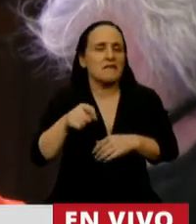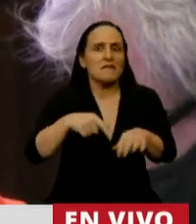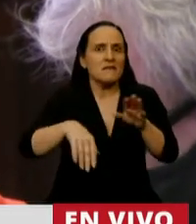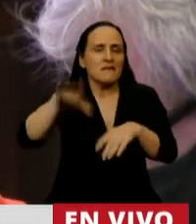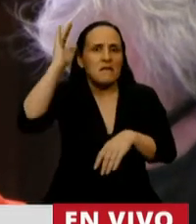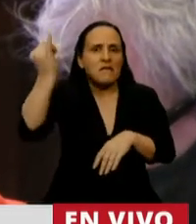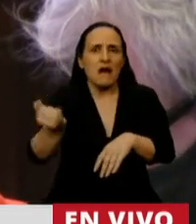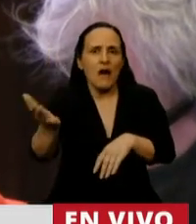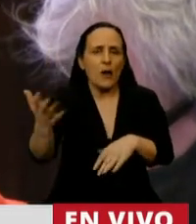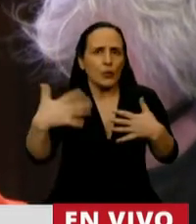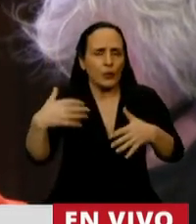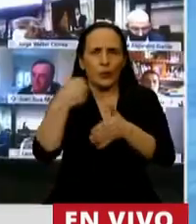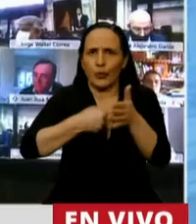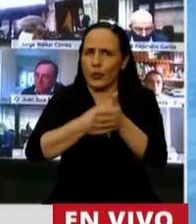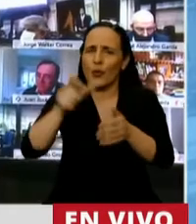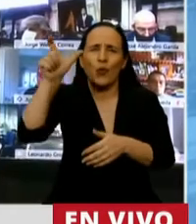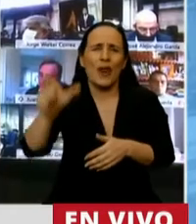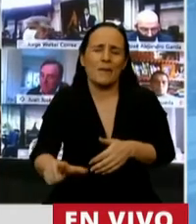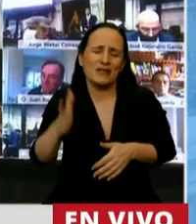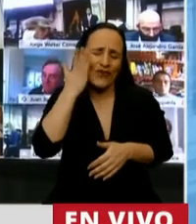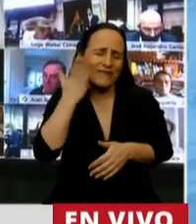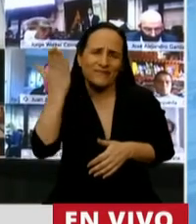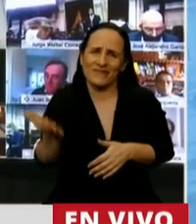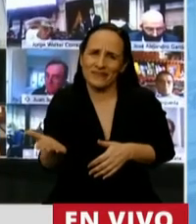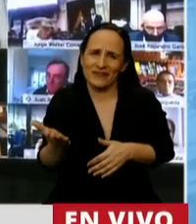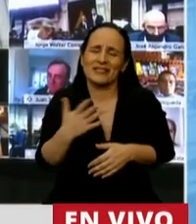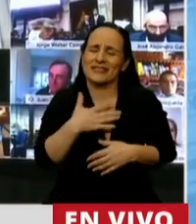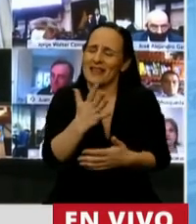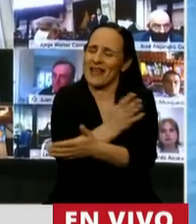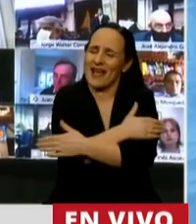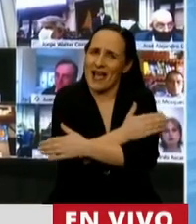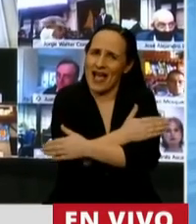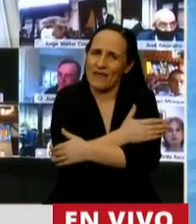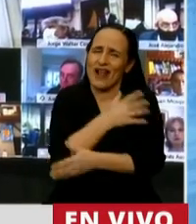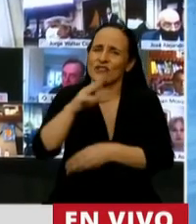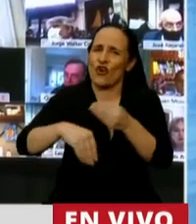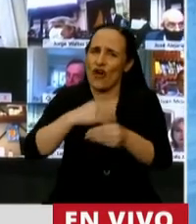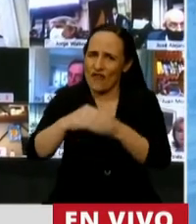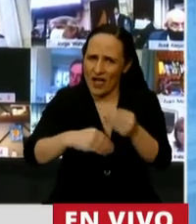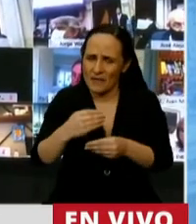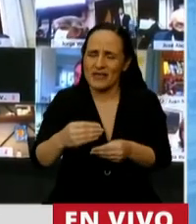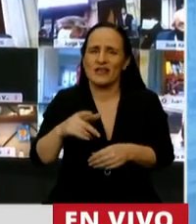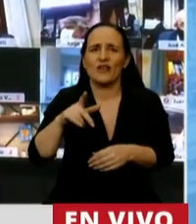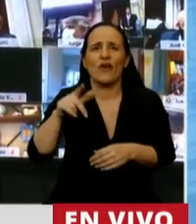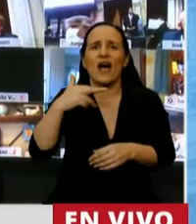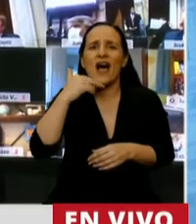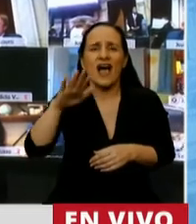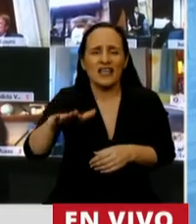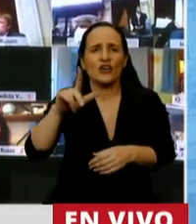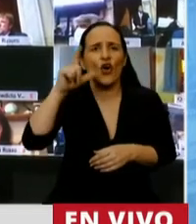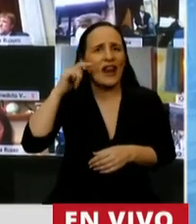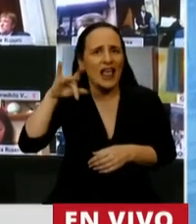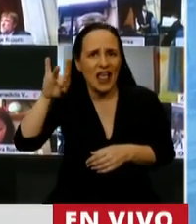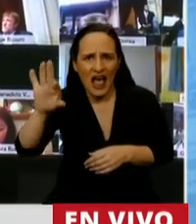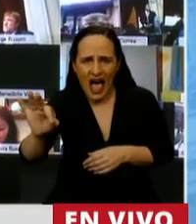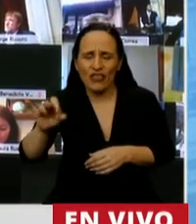cosas un gran militante y una gran persona. Así que un abrazo a su familia, a Leandro, su hijo, y a